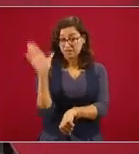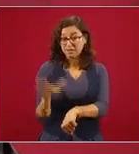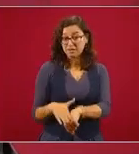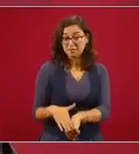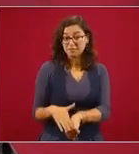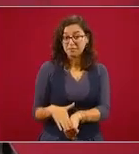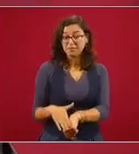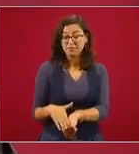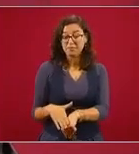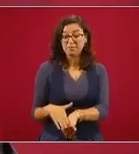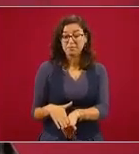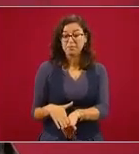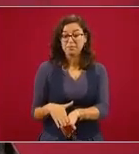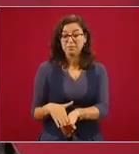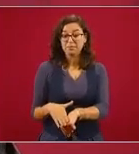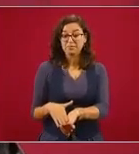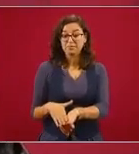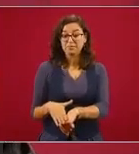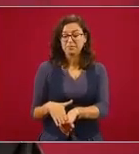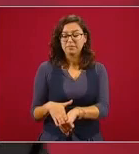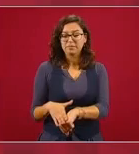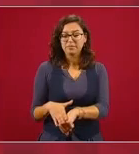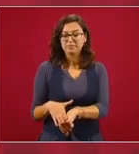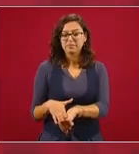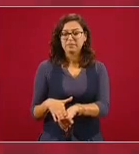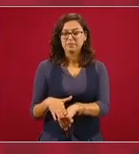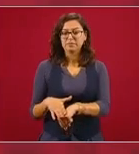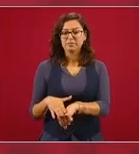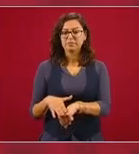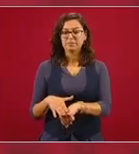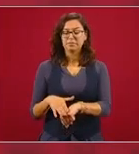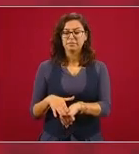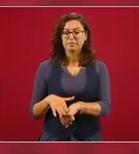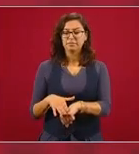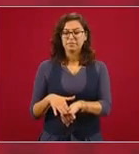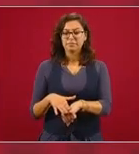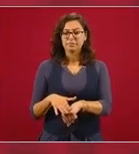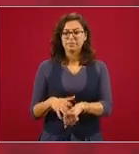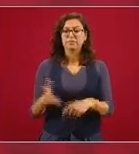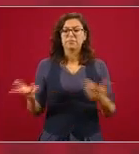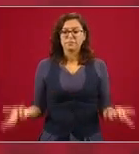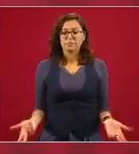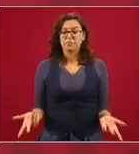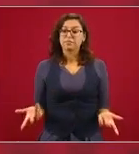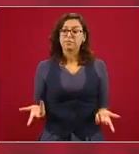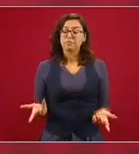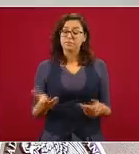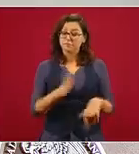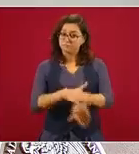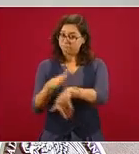pedir respeto,